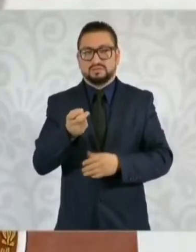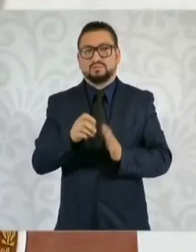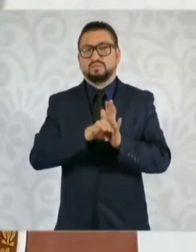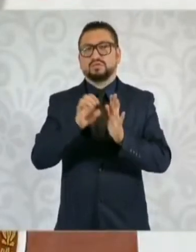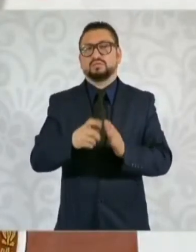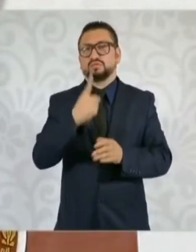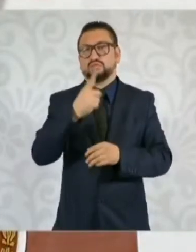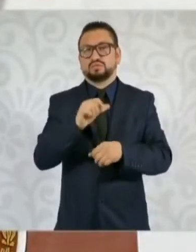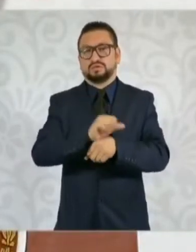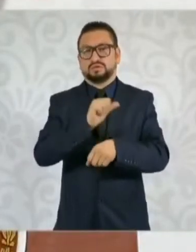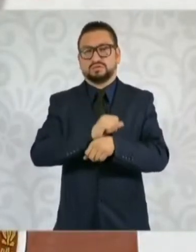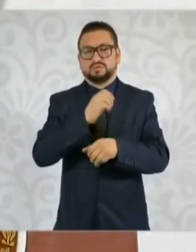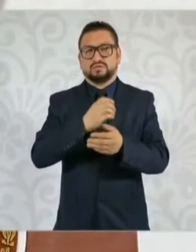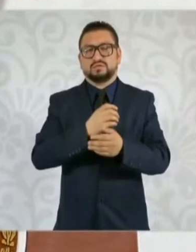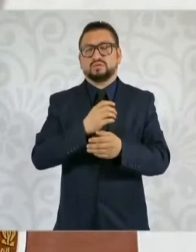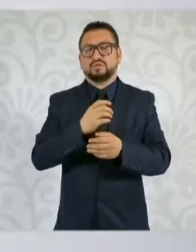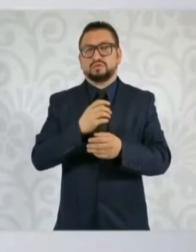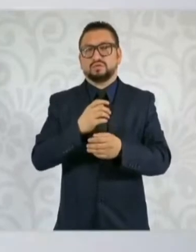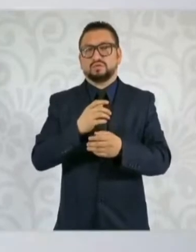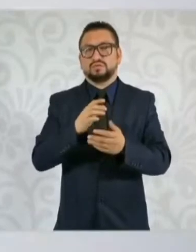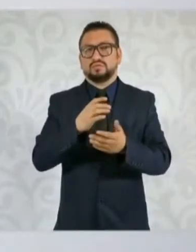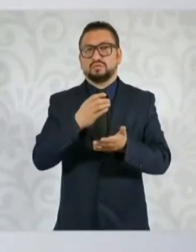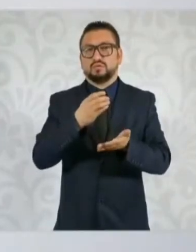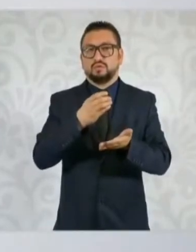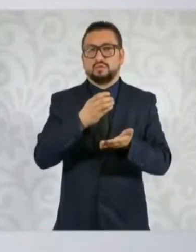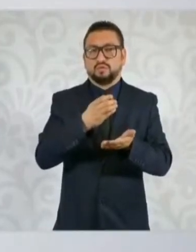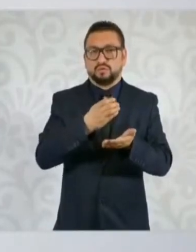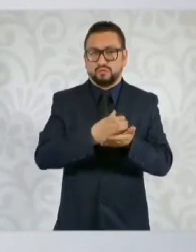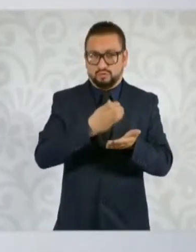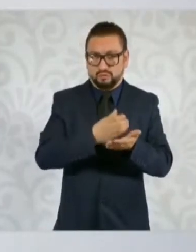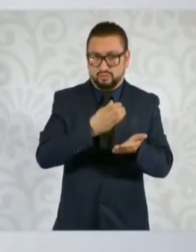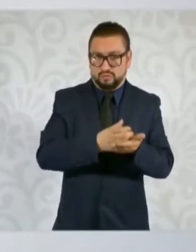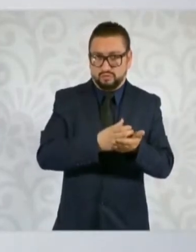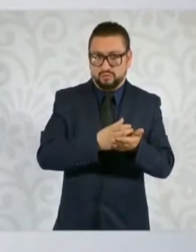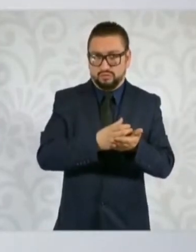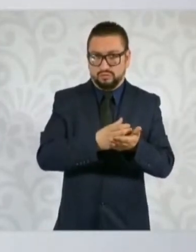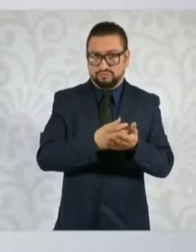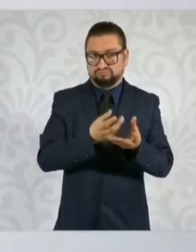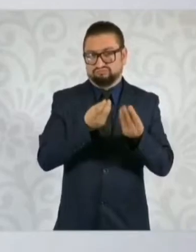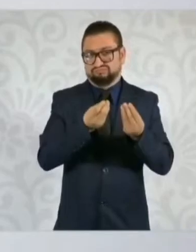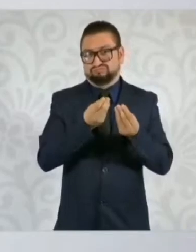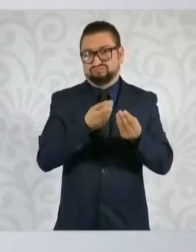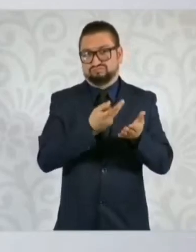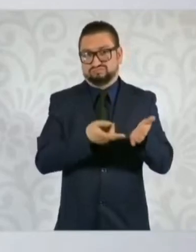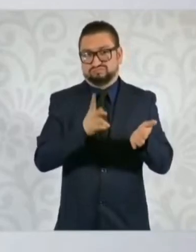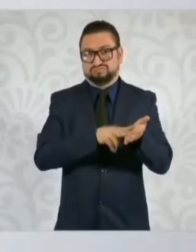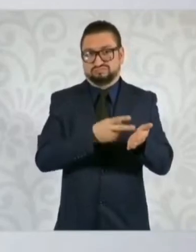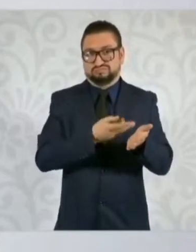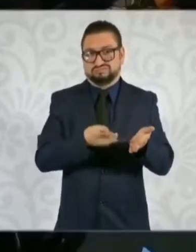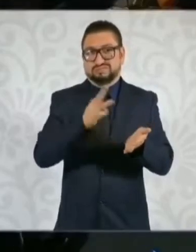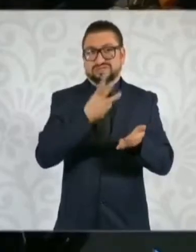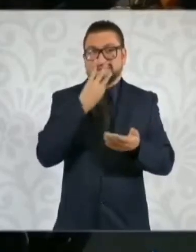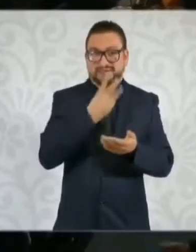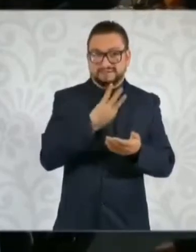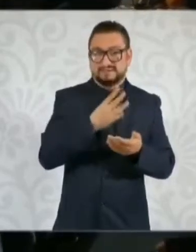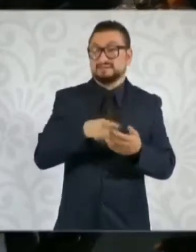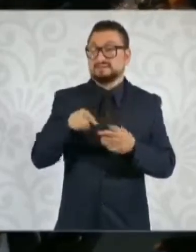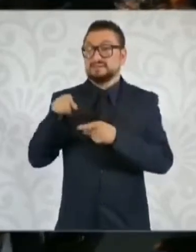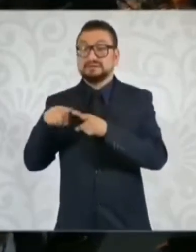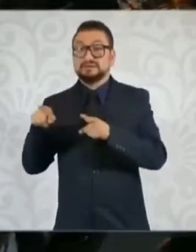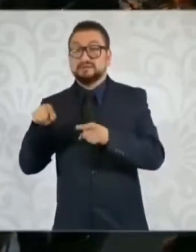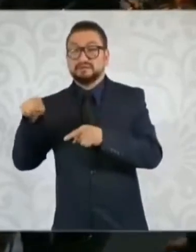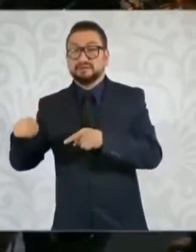auto eléctrico tiene como tres veces más cobre que un auto de combustión interna. Entonces, es